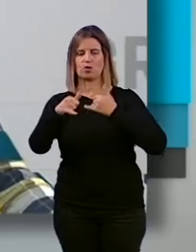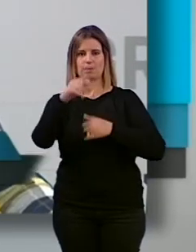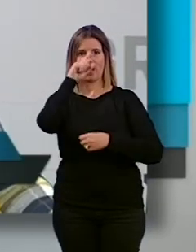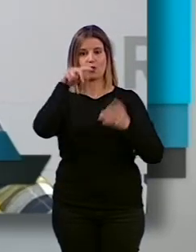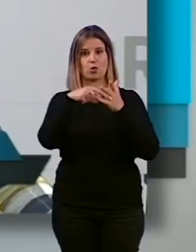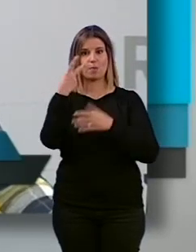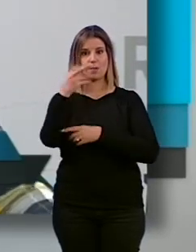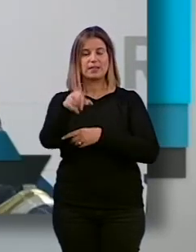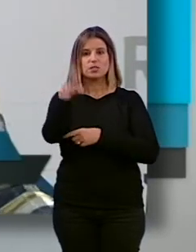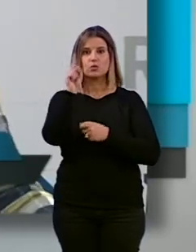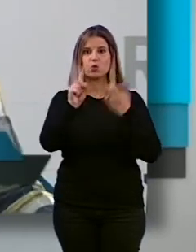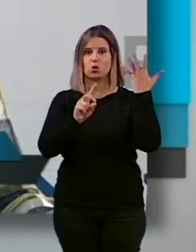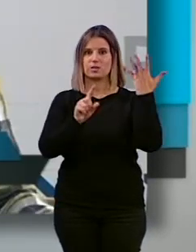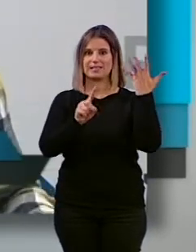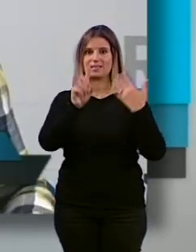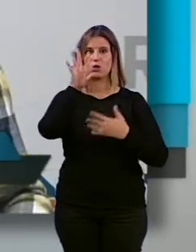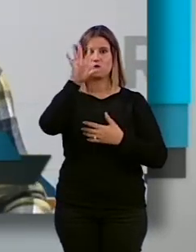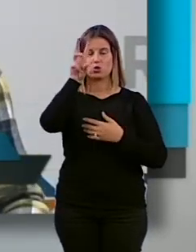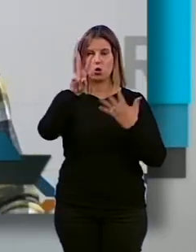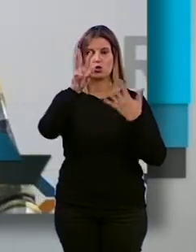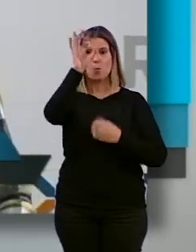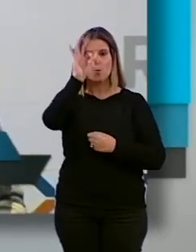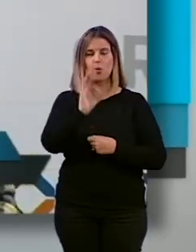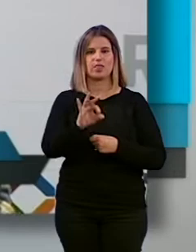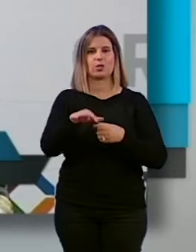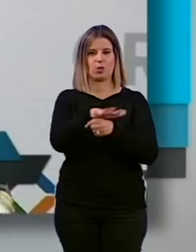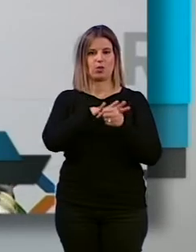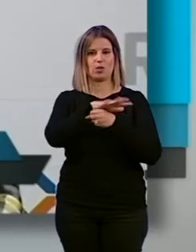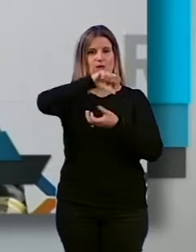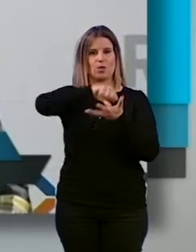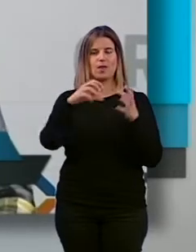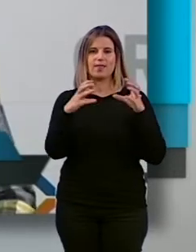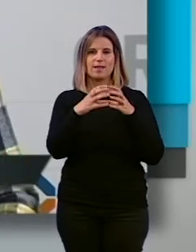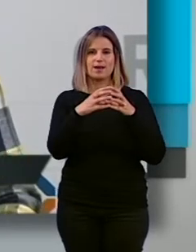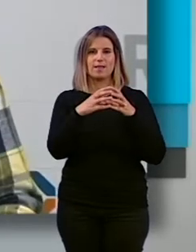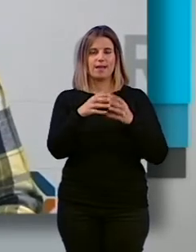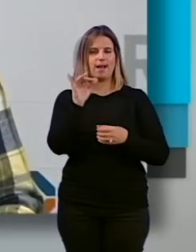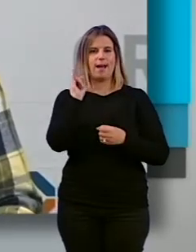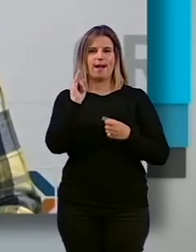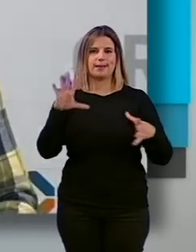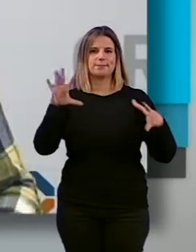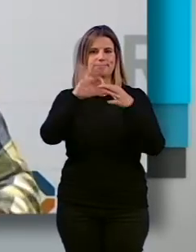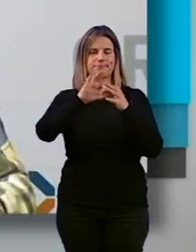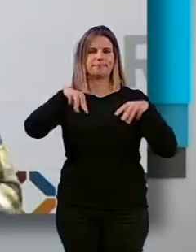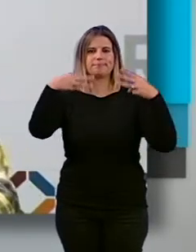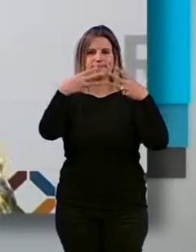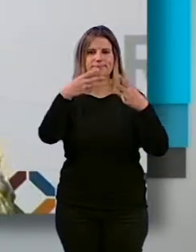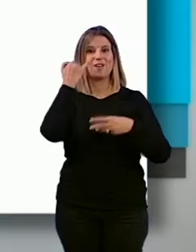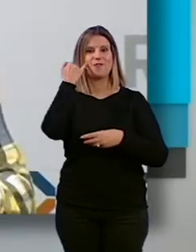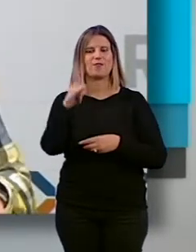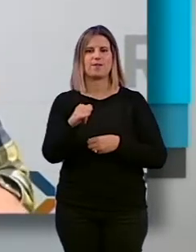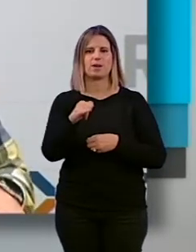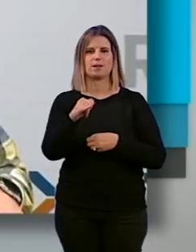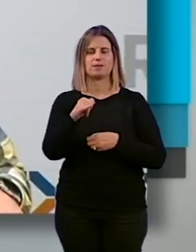solo el 68% del territorio en la ciudad de Granada tenía una conexión de fibra